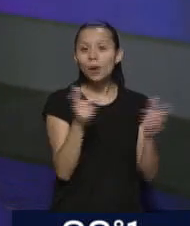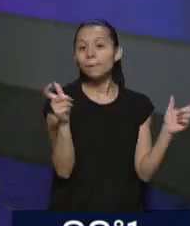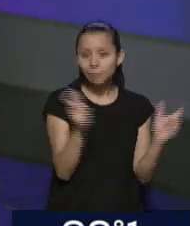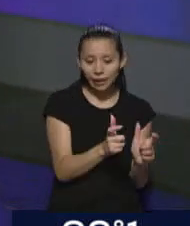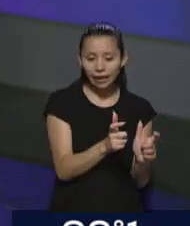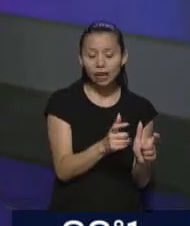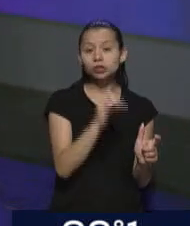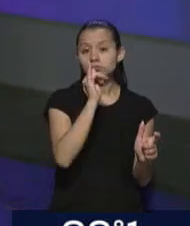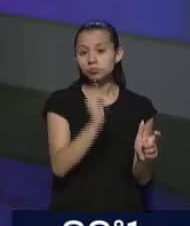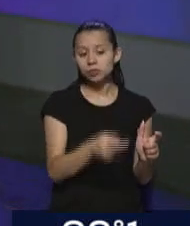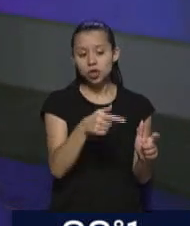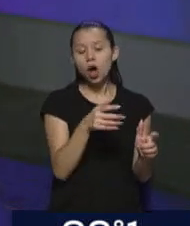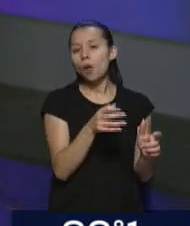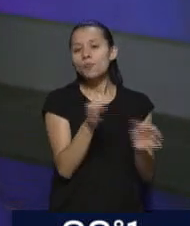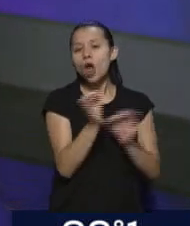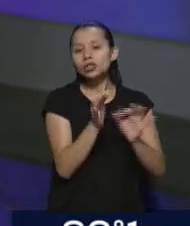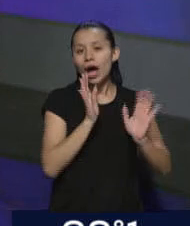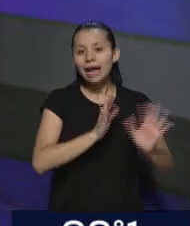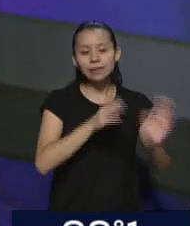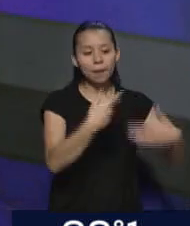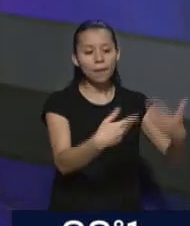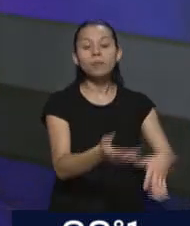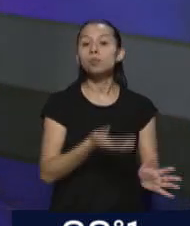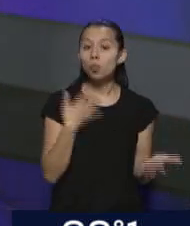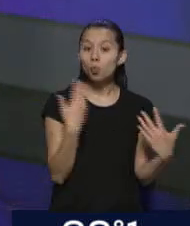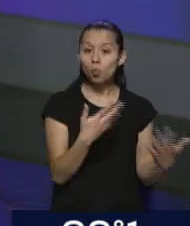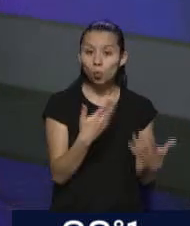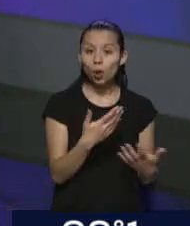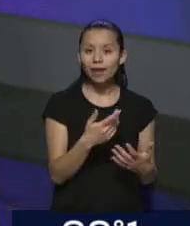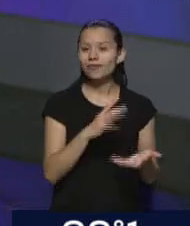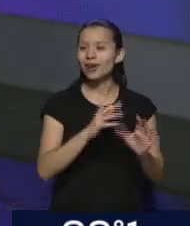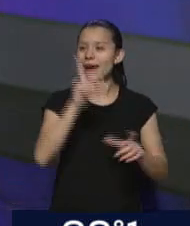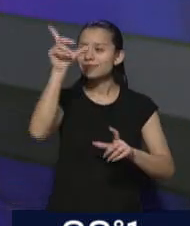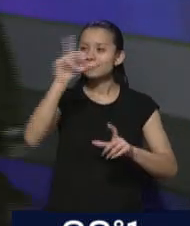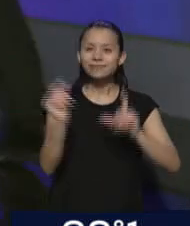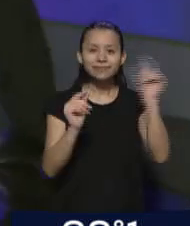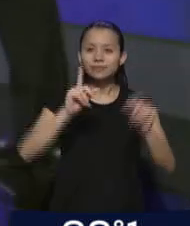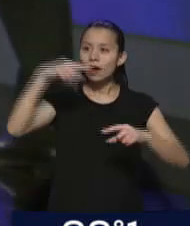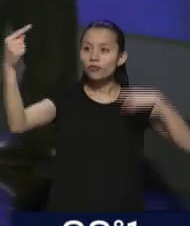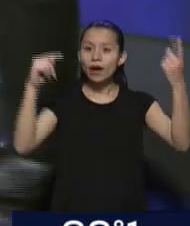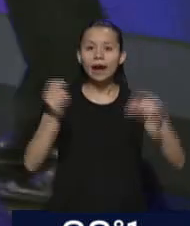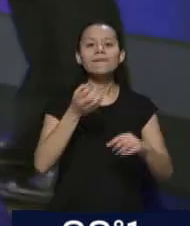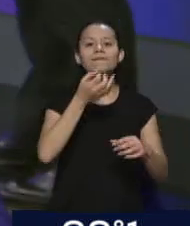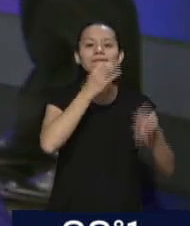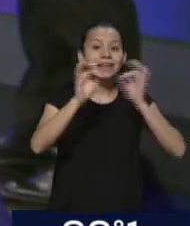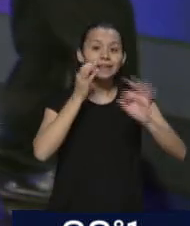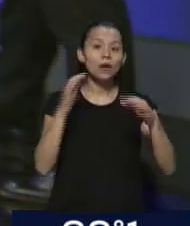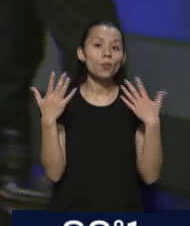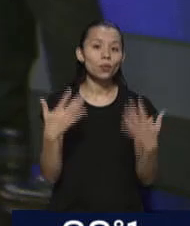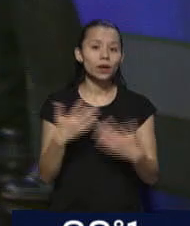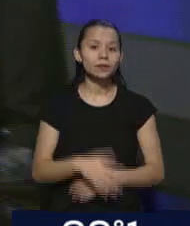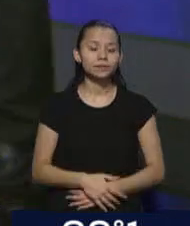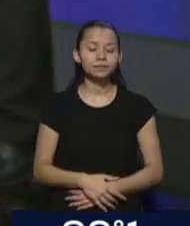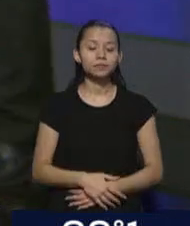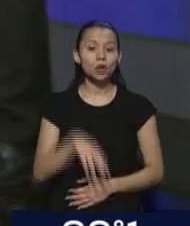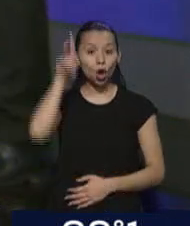por sobre todas las cosas, que vía ProMendoza han logrado llegar con sus productos al exterior. Esta es la estructura de Cornejo y llega con